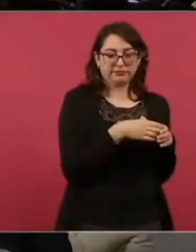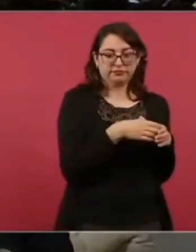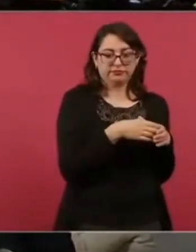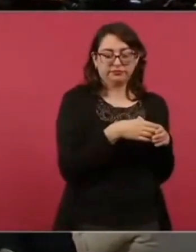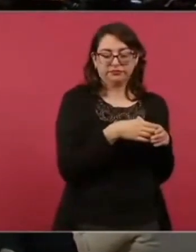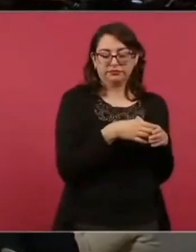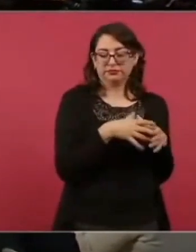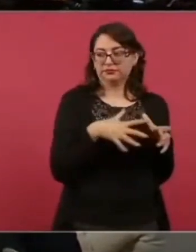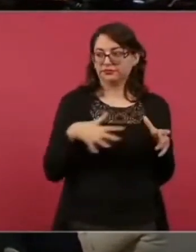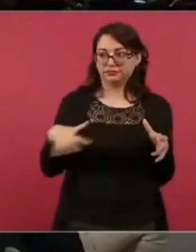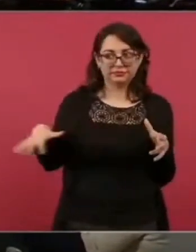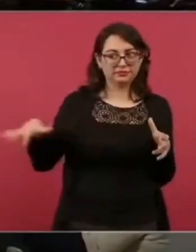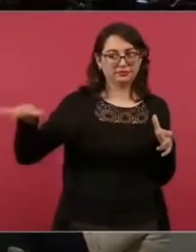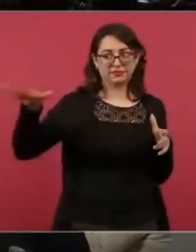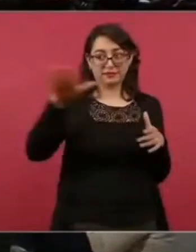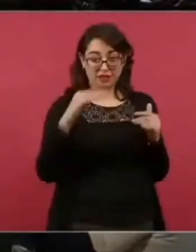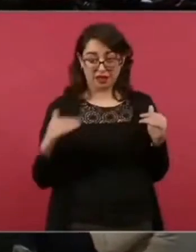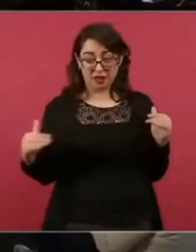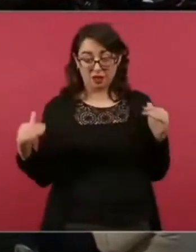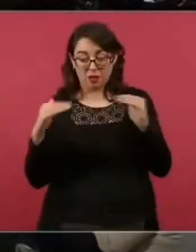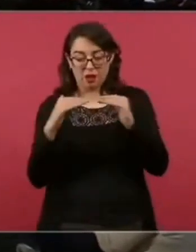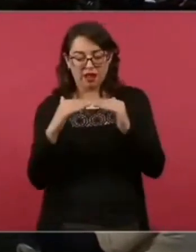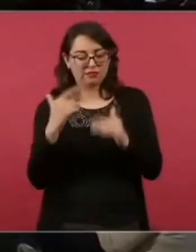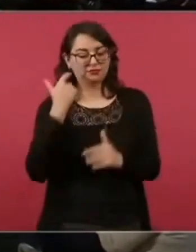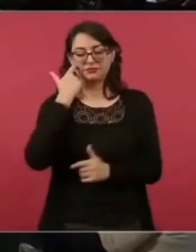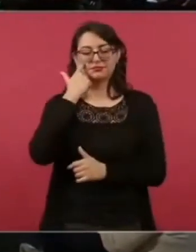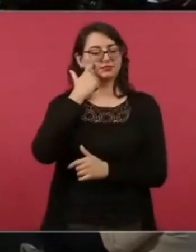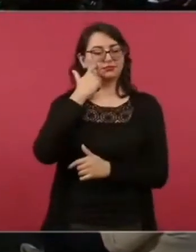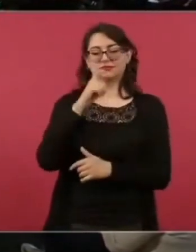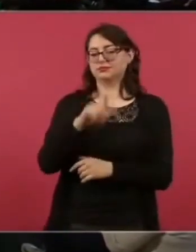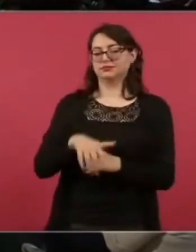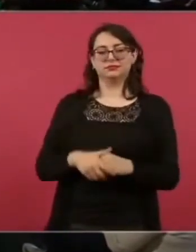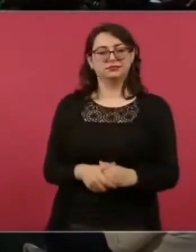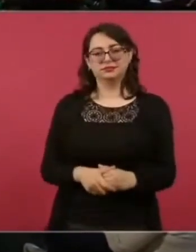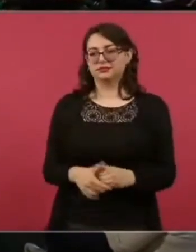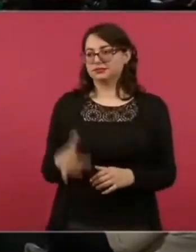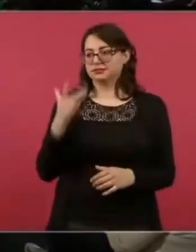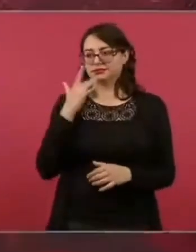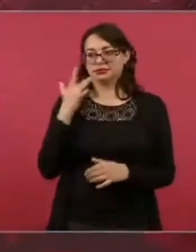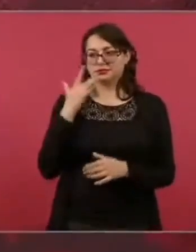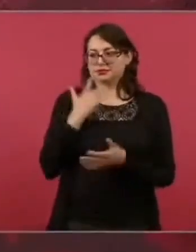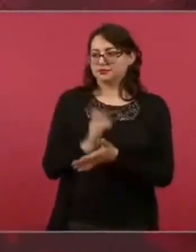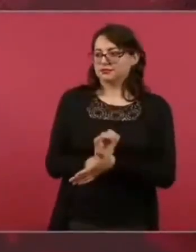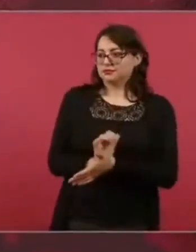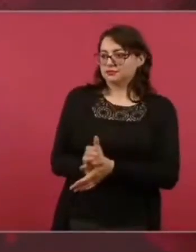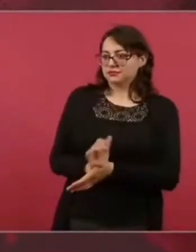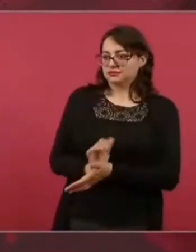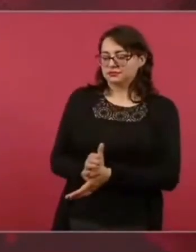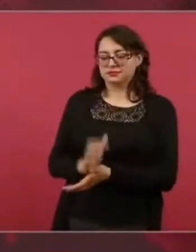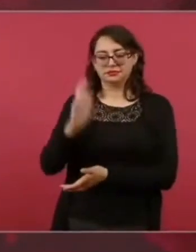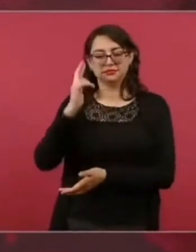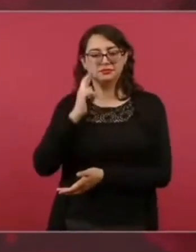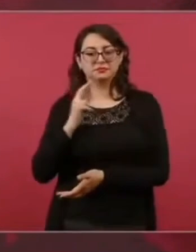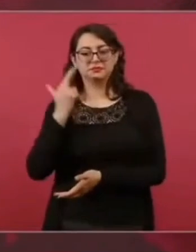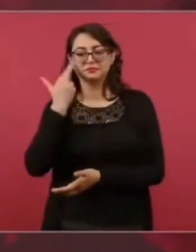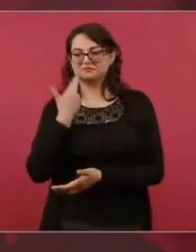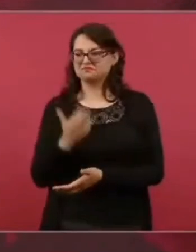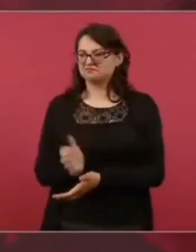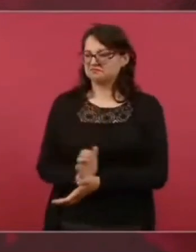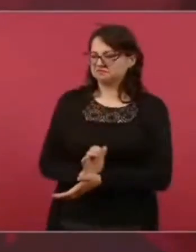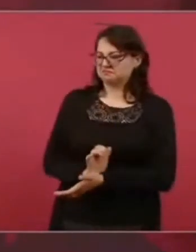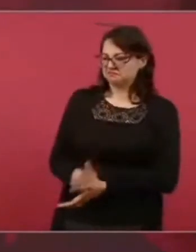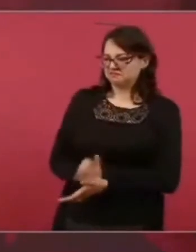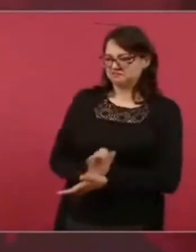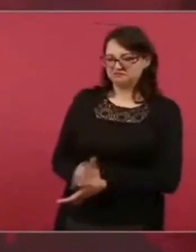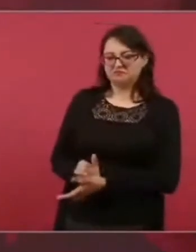clasistas y muy racistas un ejemplo